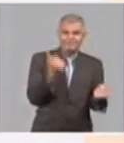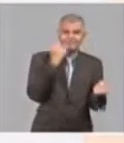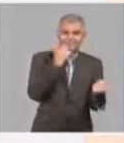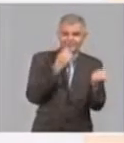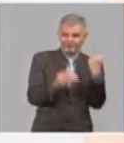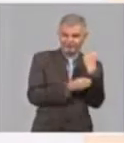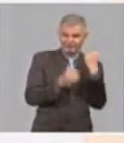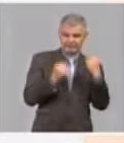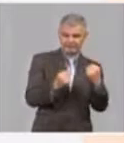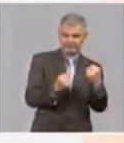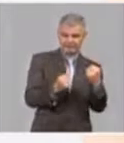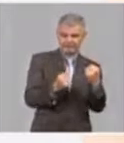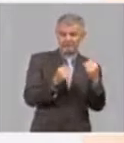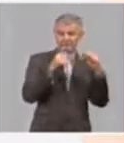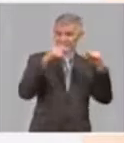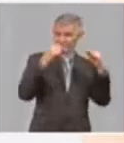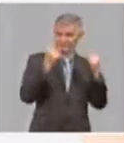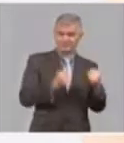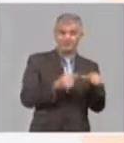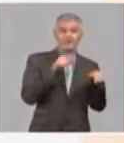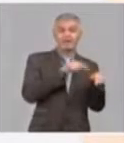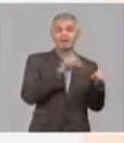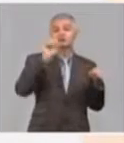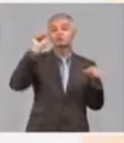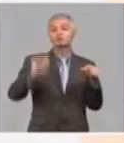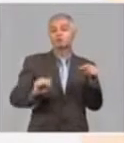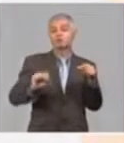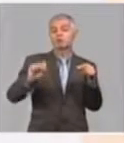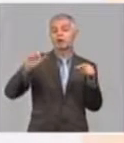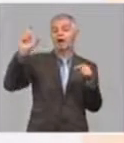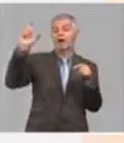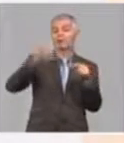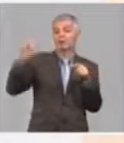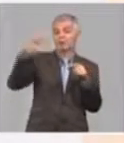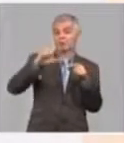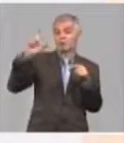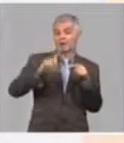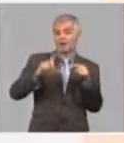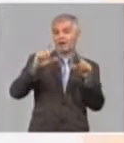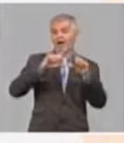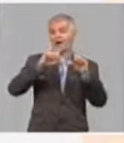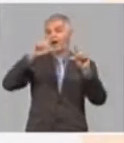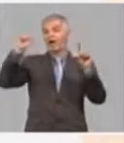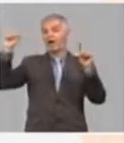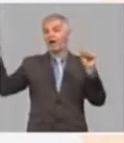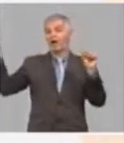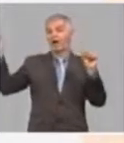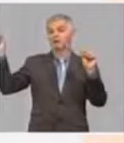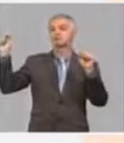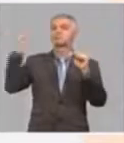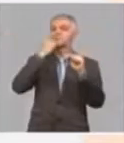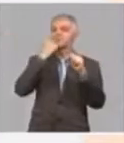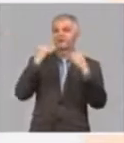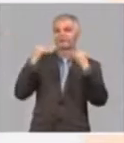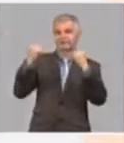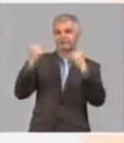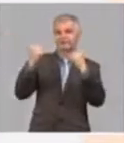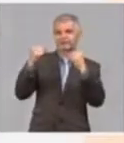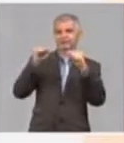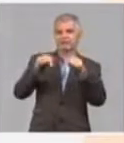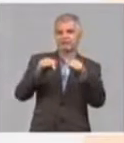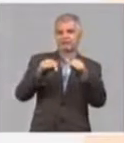Fíjense que el sur de Camagüey hacia el occidente, hacia la zona occidental, tenemos los colores más fuertes y, bueno, es que